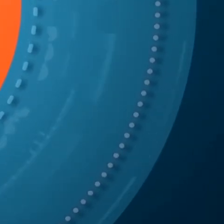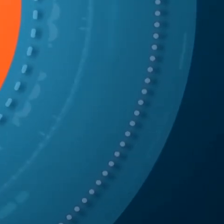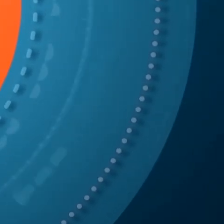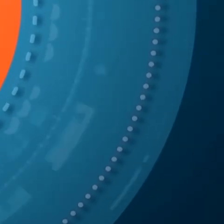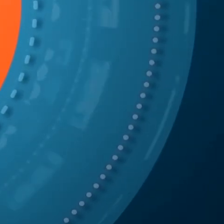.cl www.trabajosenobra.cl.cl